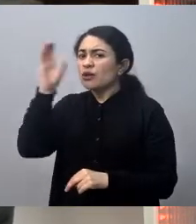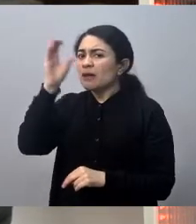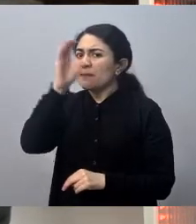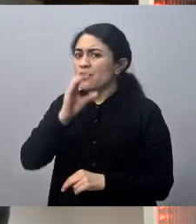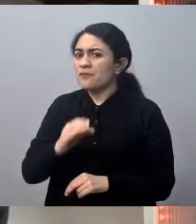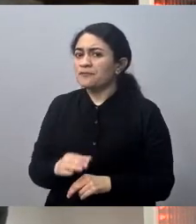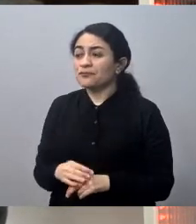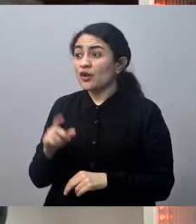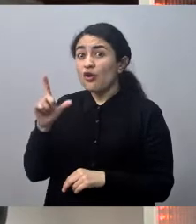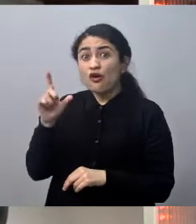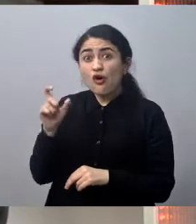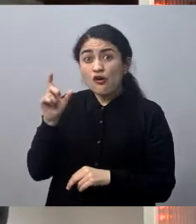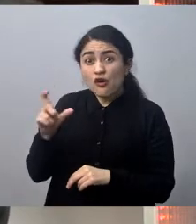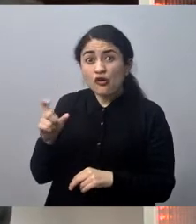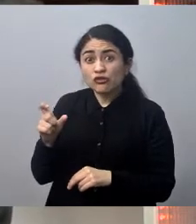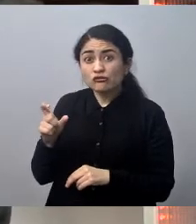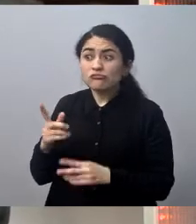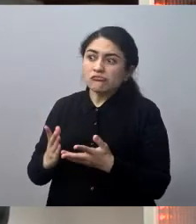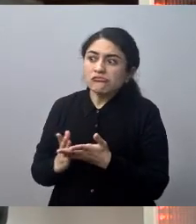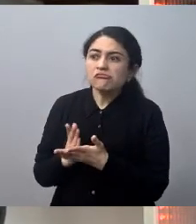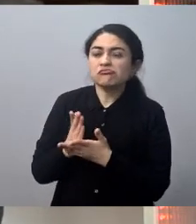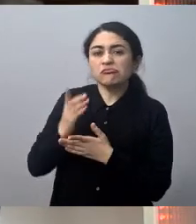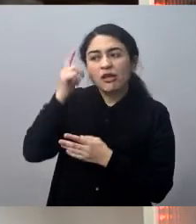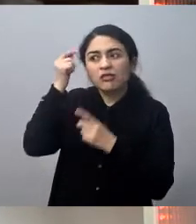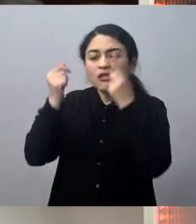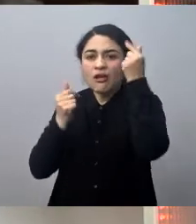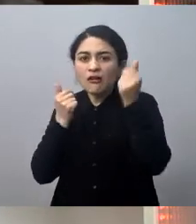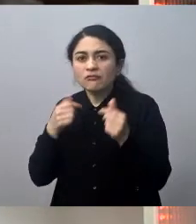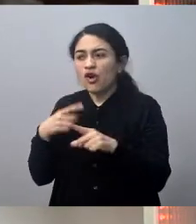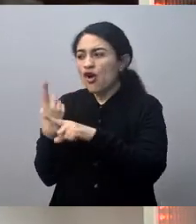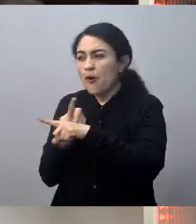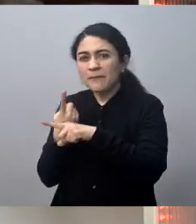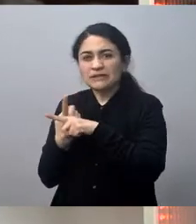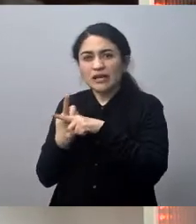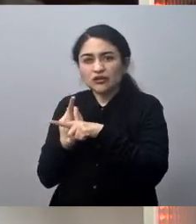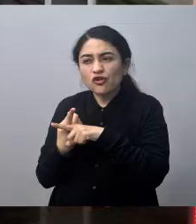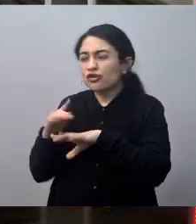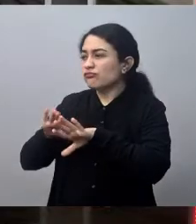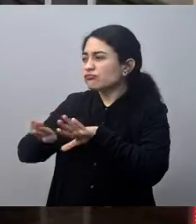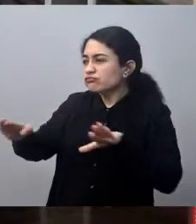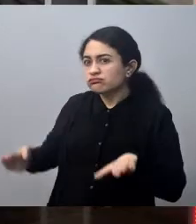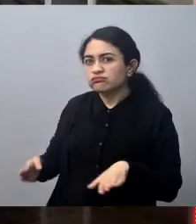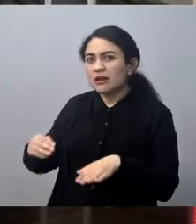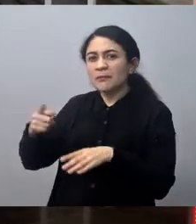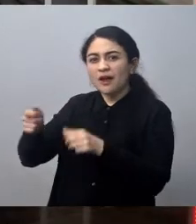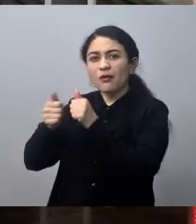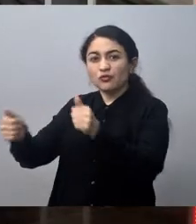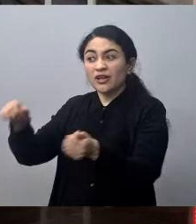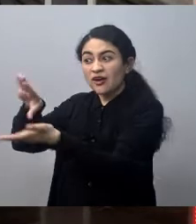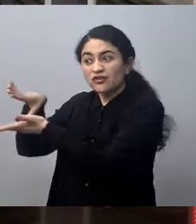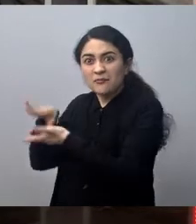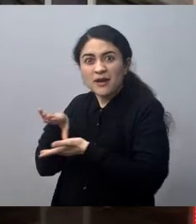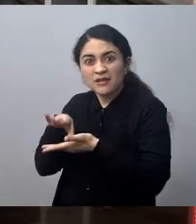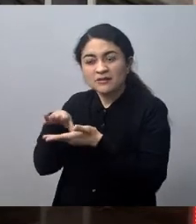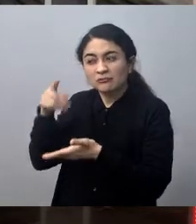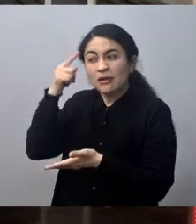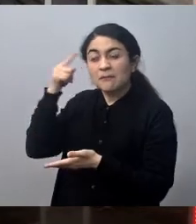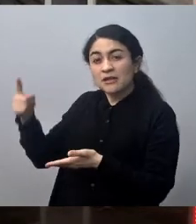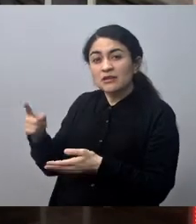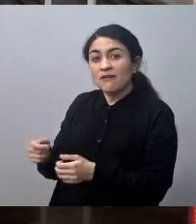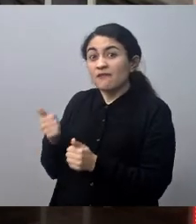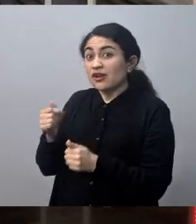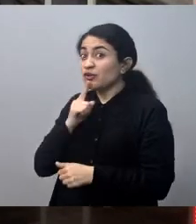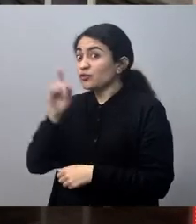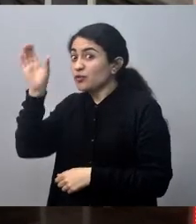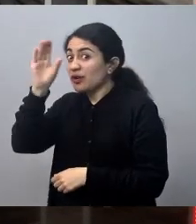esta idea, de hecho, hubo un conversatorio, vinieron autoridades extranjeras incluso. ¿Usted cree que va en buen pie esto del Ministerio del